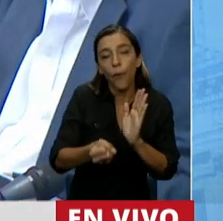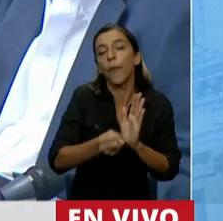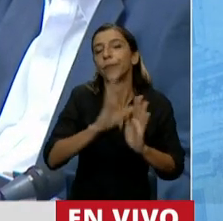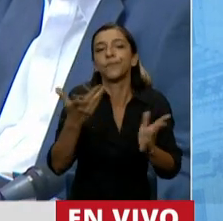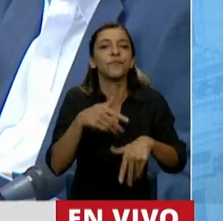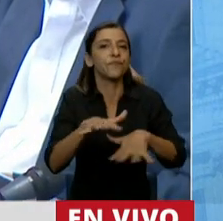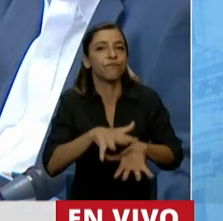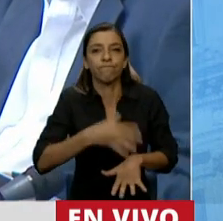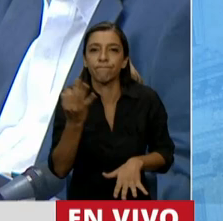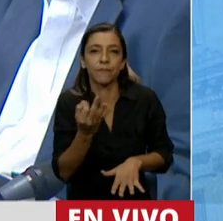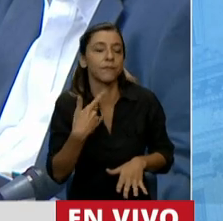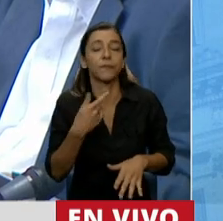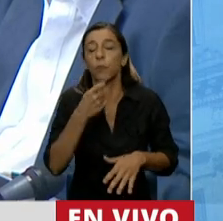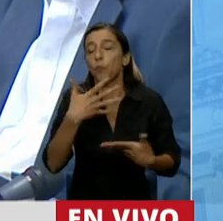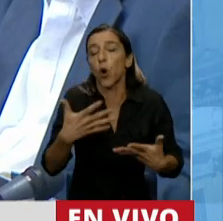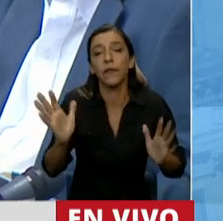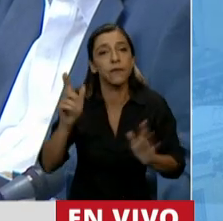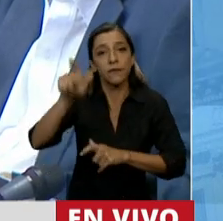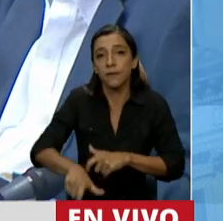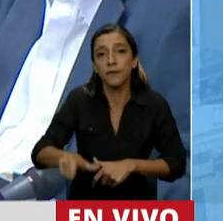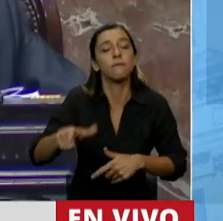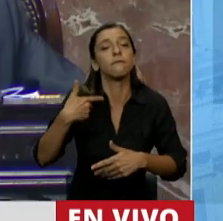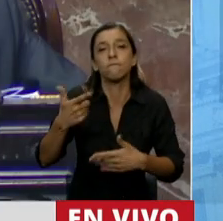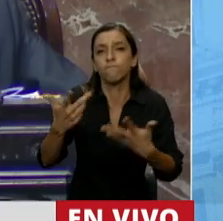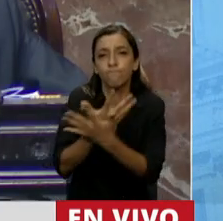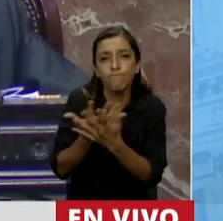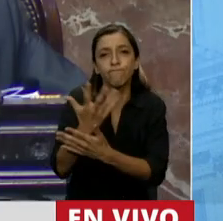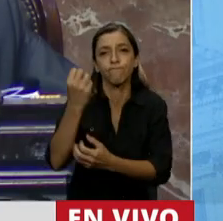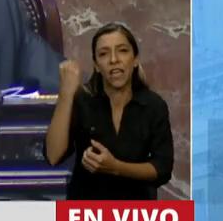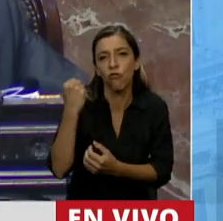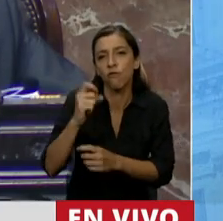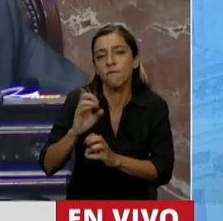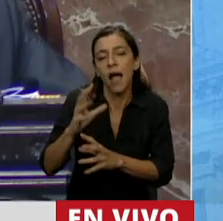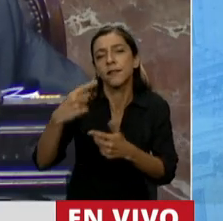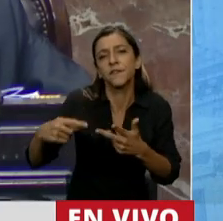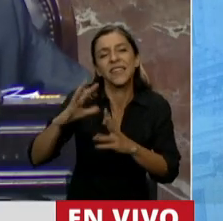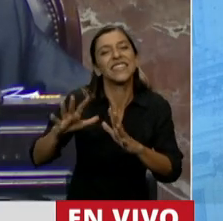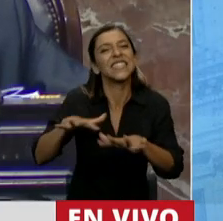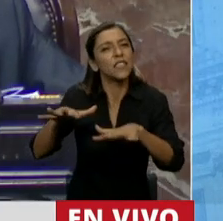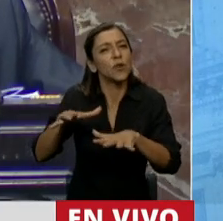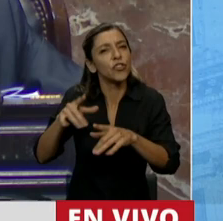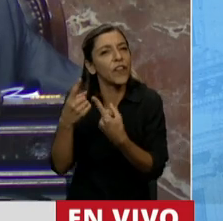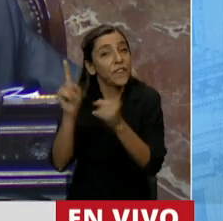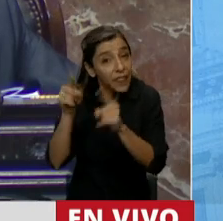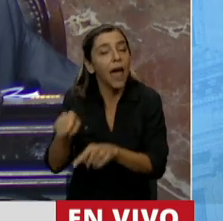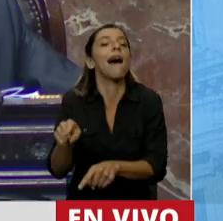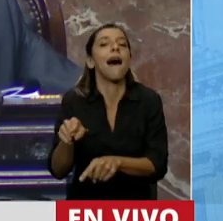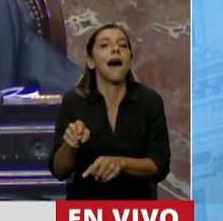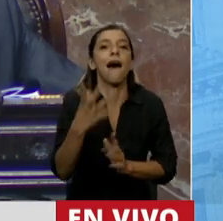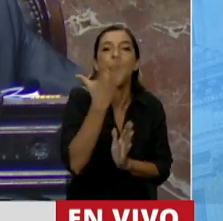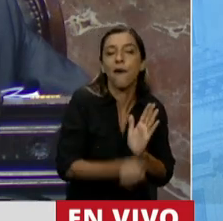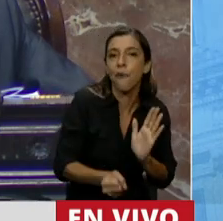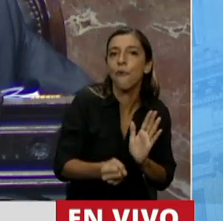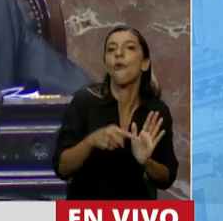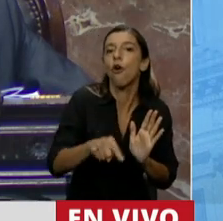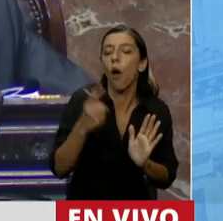circunstancia de exclusión, vulnerabilidad y vulnerabilidad de la persona gestante. Contemplar esta situación es de lo